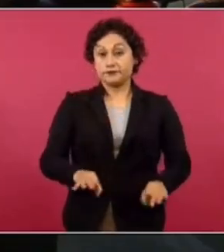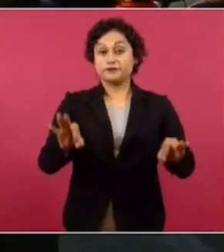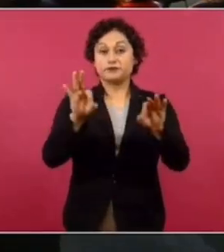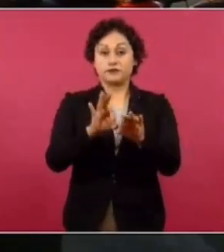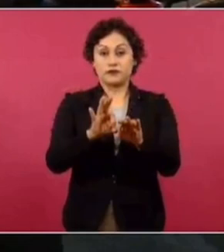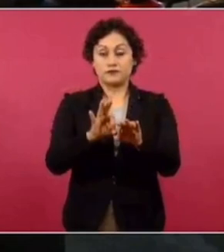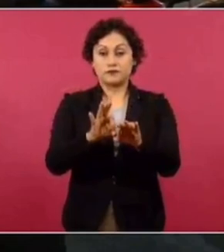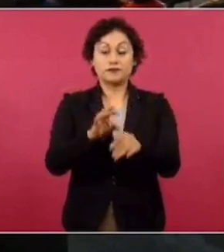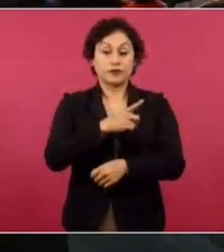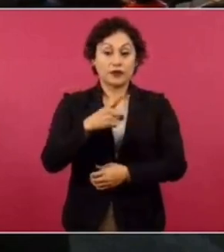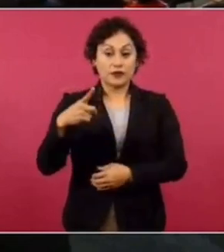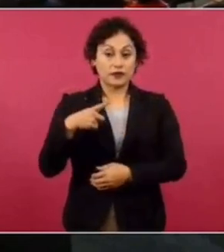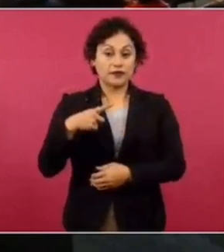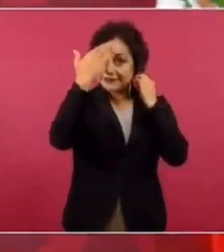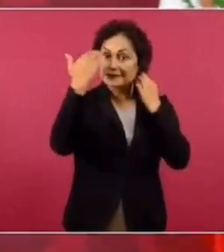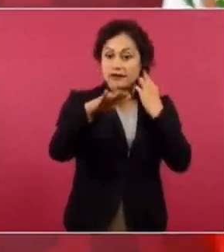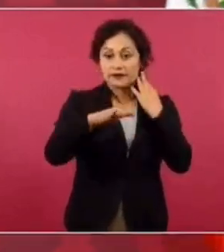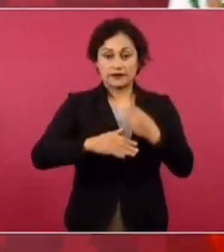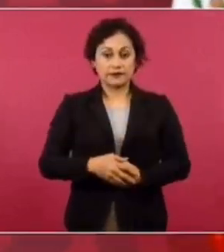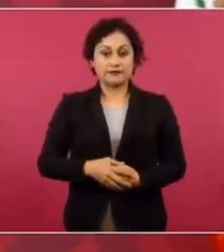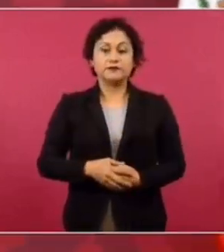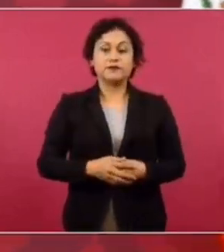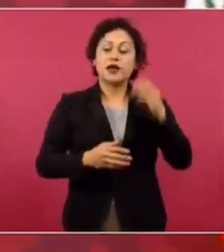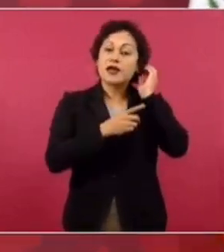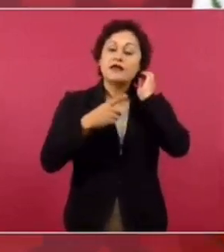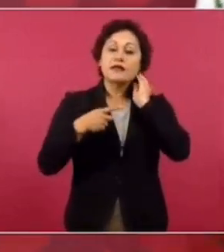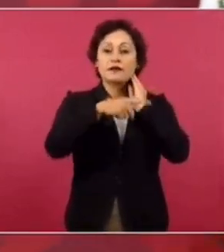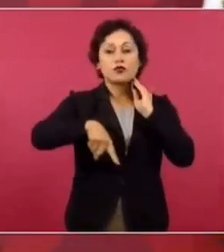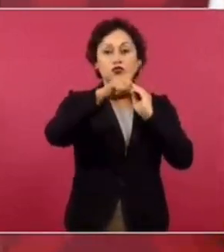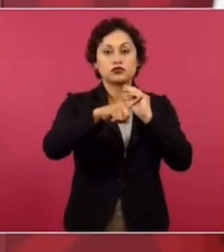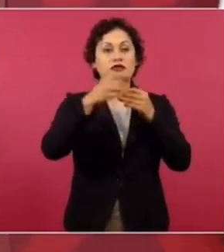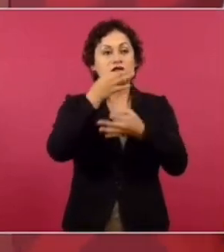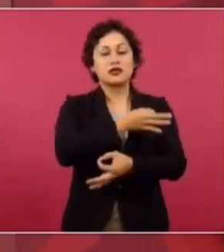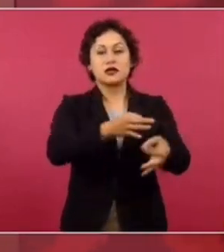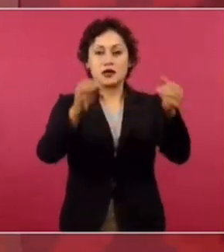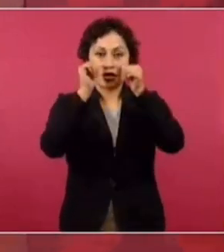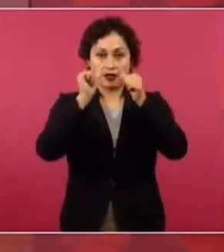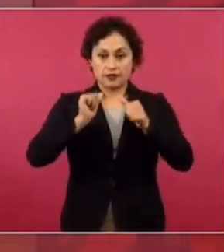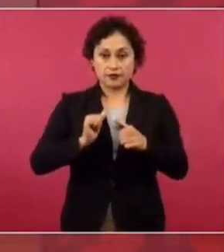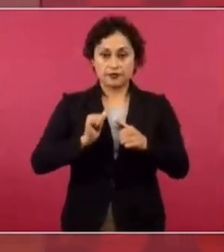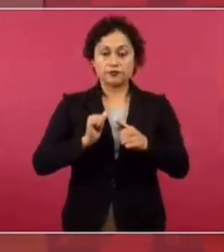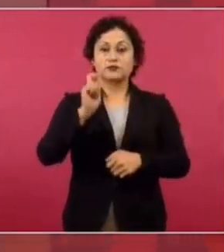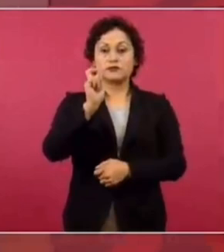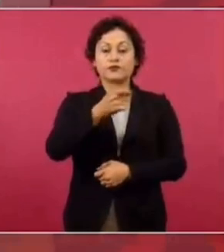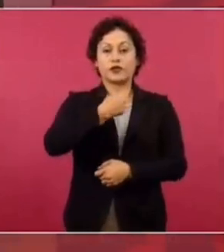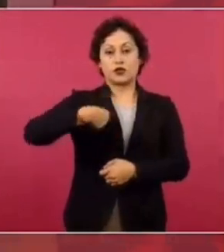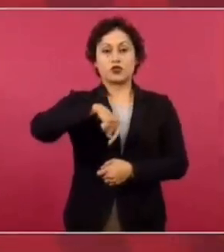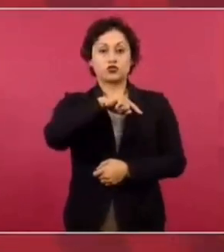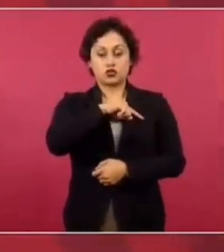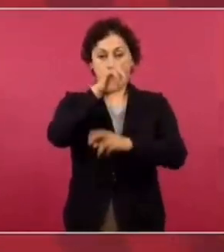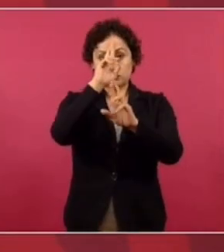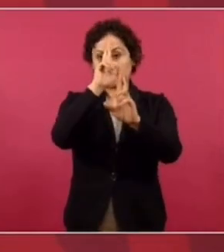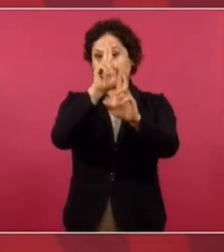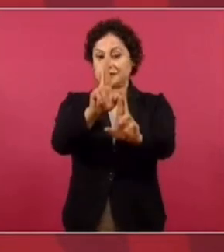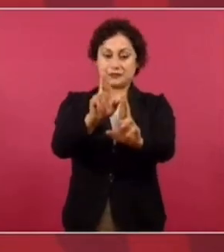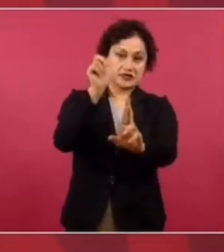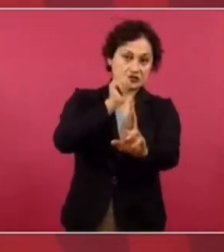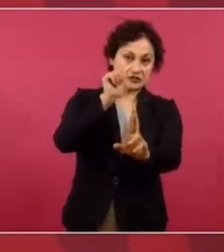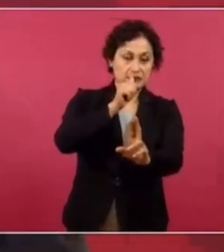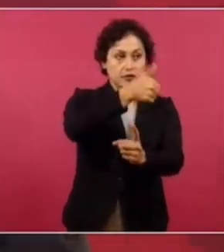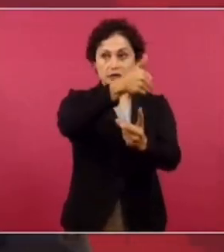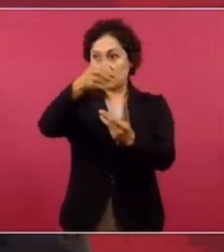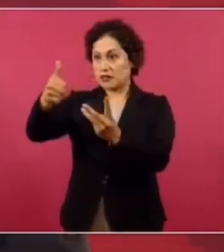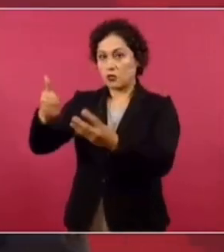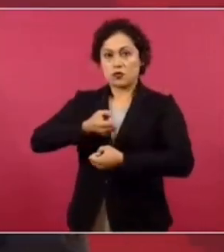conozca, que se sepa, que se escuche bien y que se oiga lejos de que nosotros siempre vamos a respetar la libertad